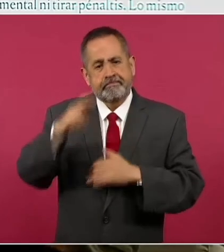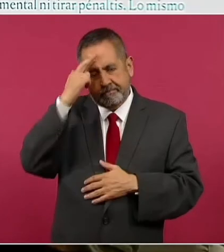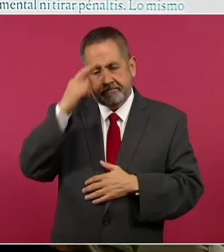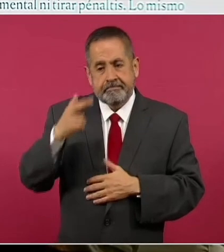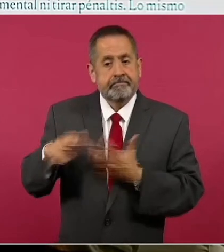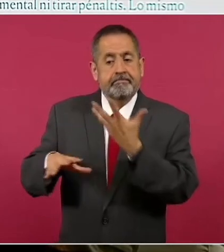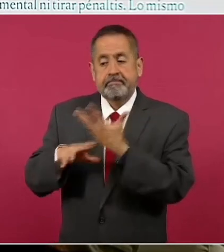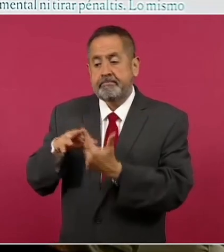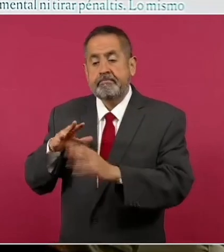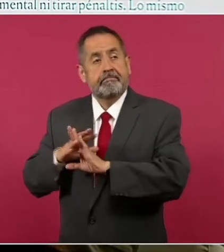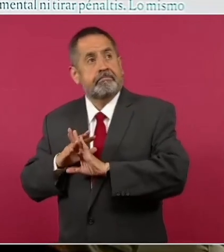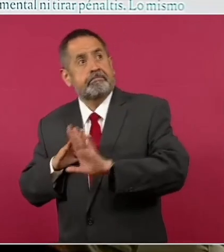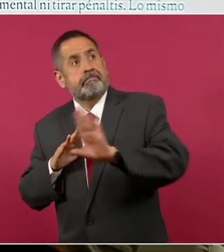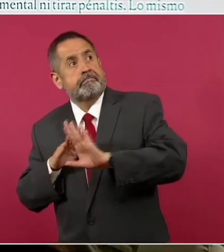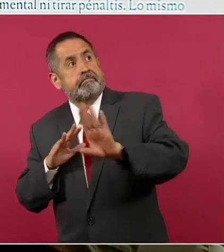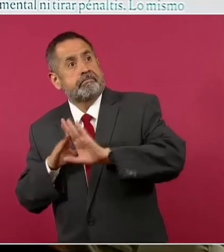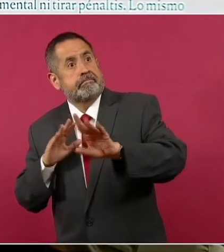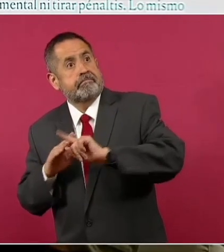migrantes.